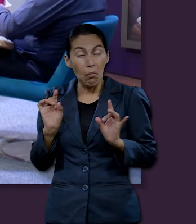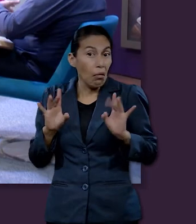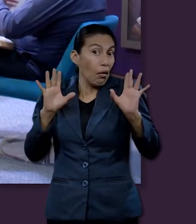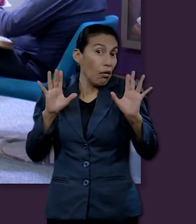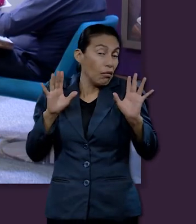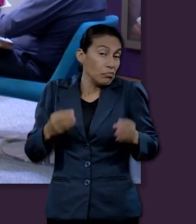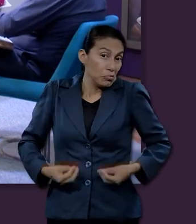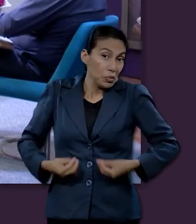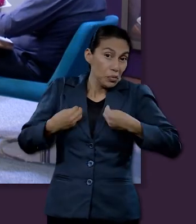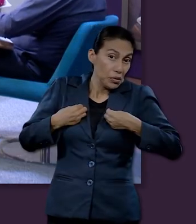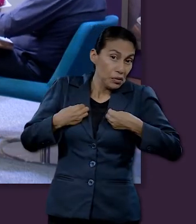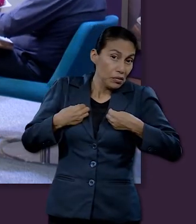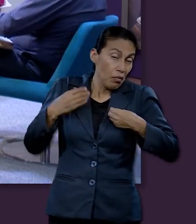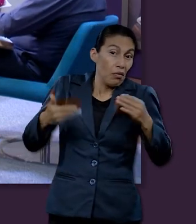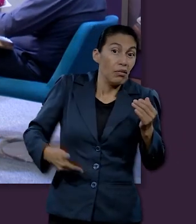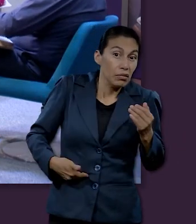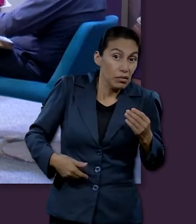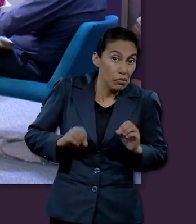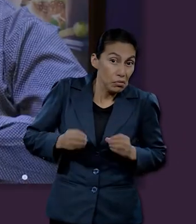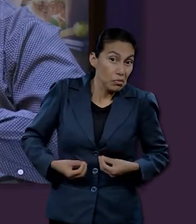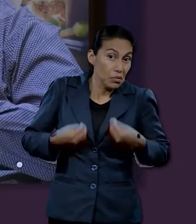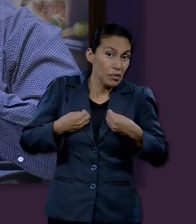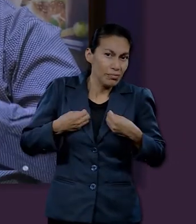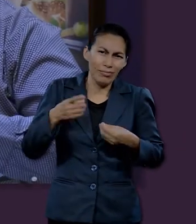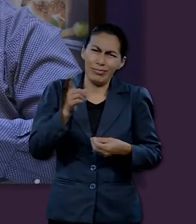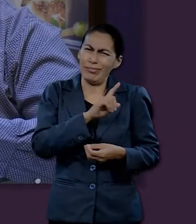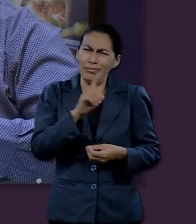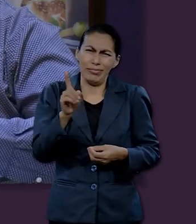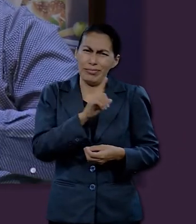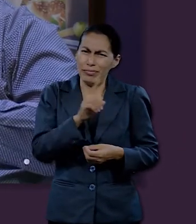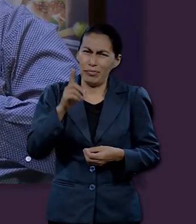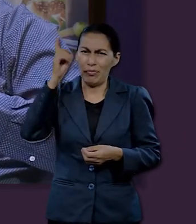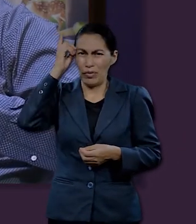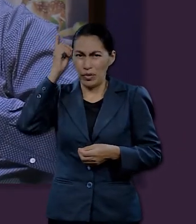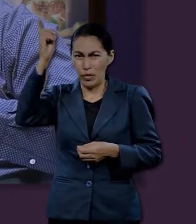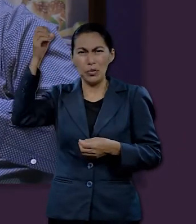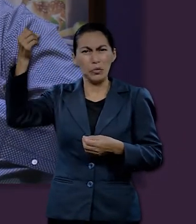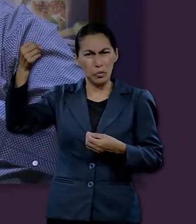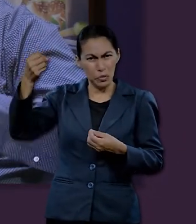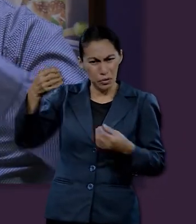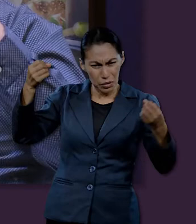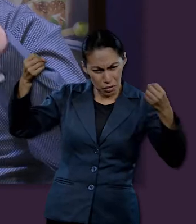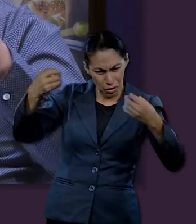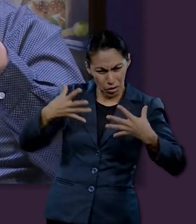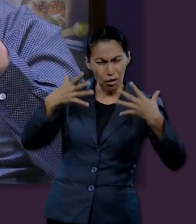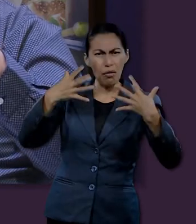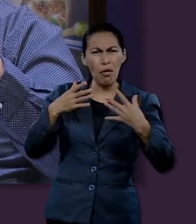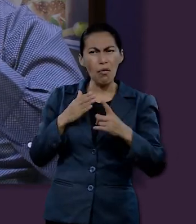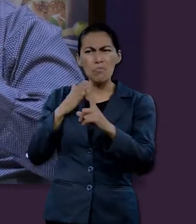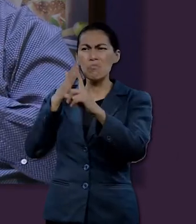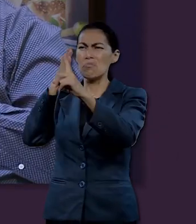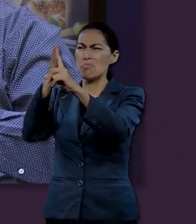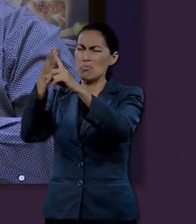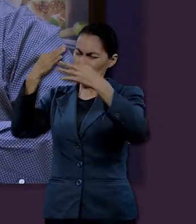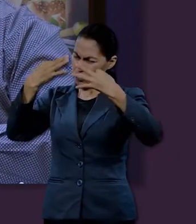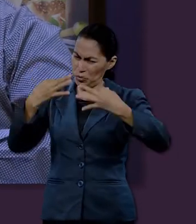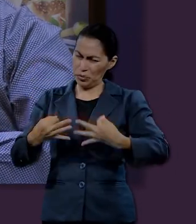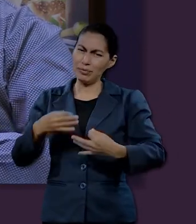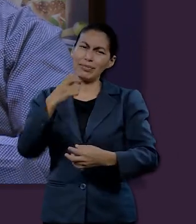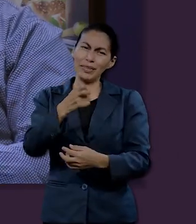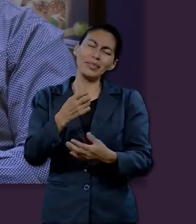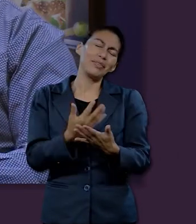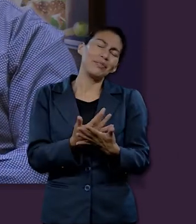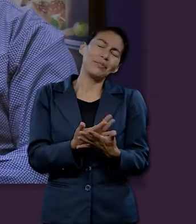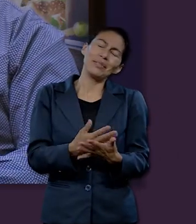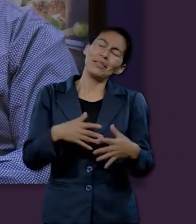Entonces, saber eso, que no estamos al azar, que no fuimos creados al azar o por accidente y que tenemos un fin predestinado,